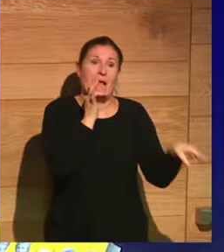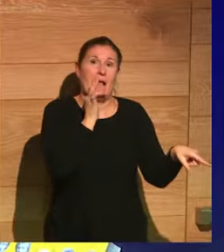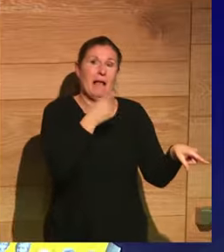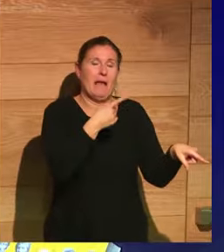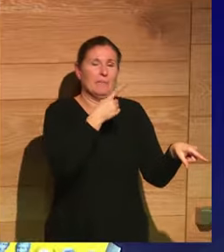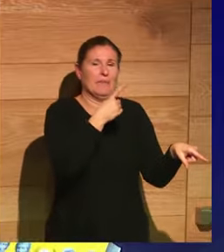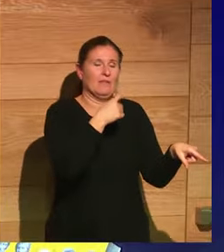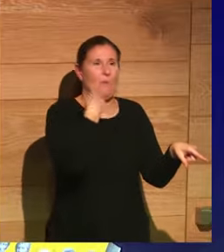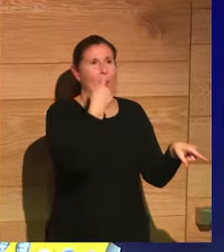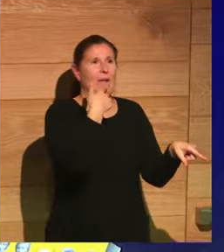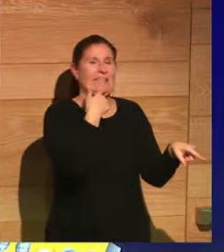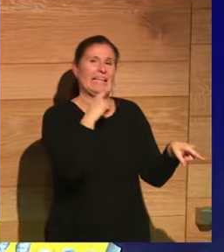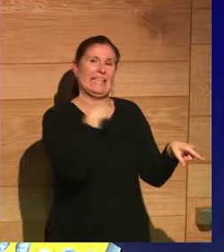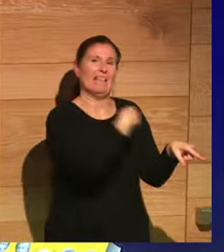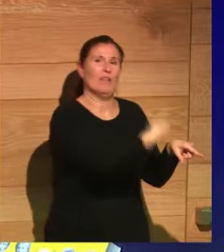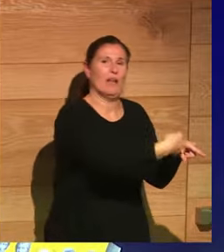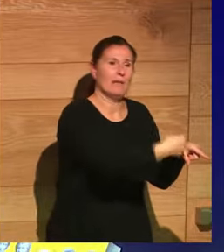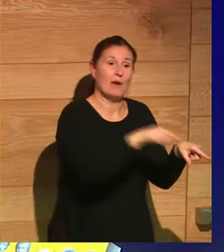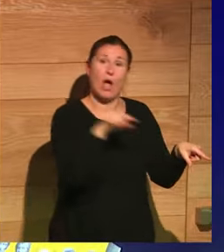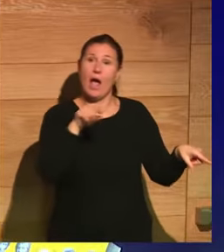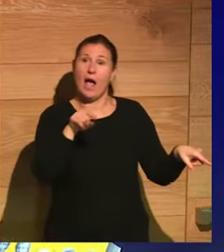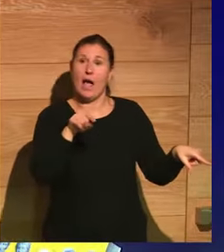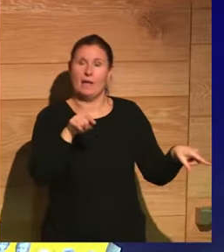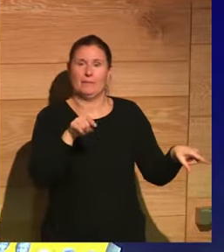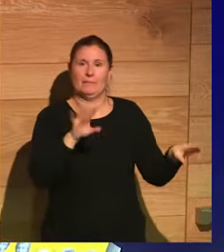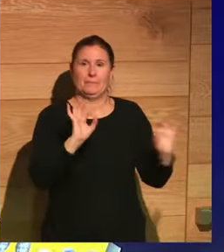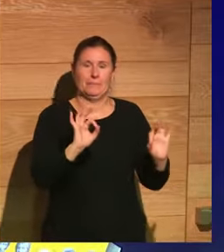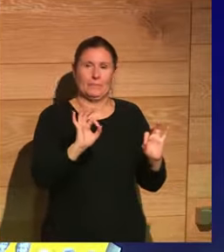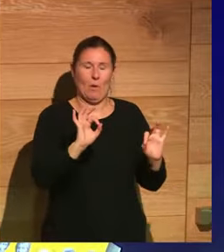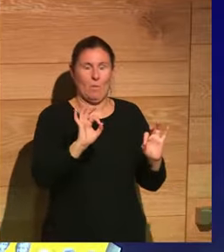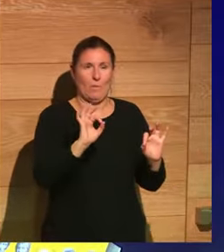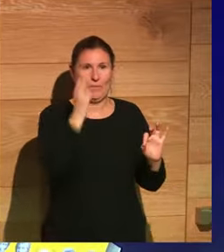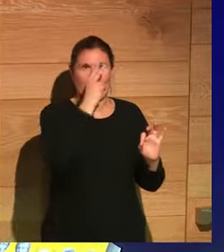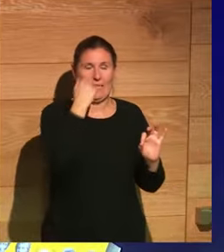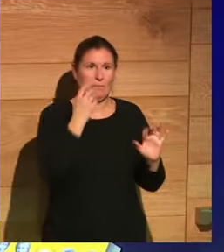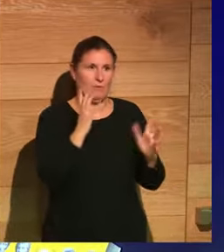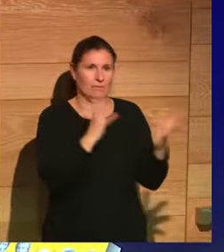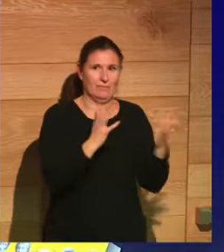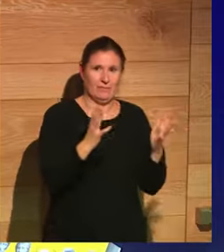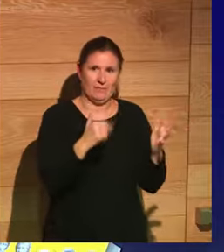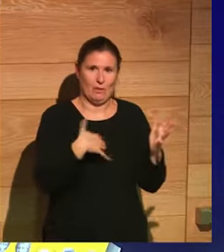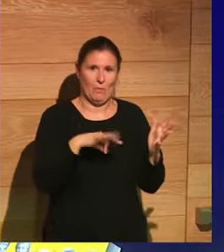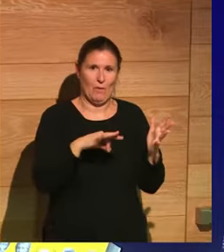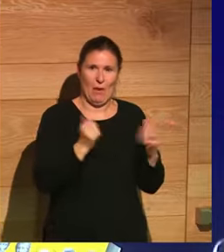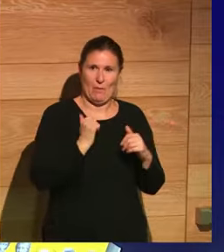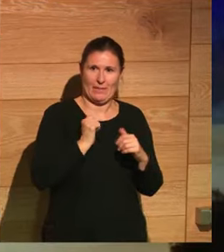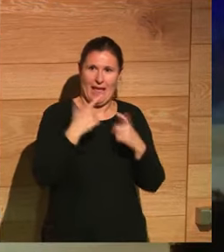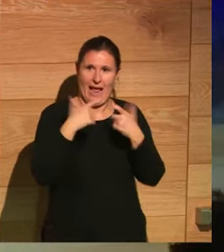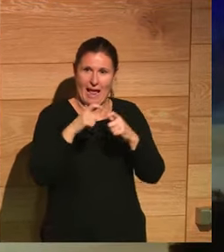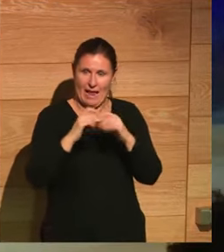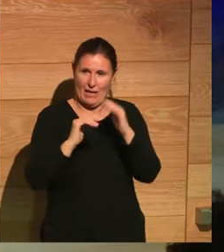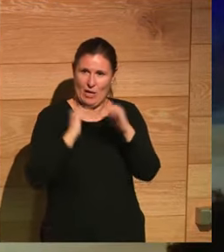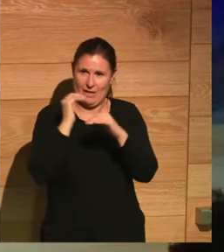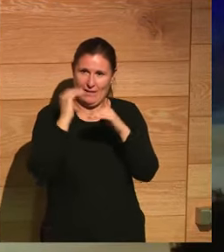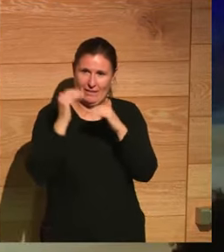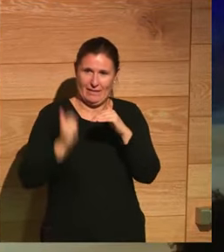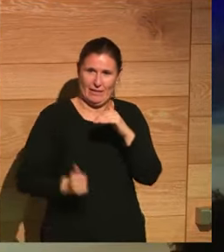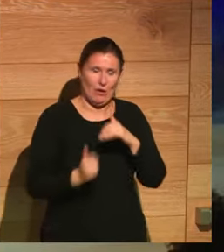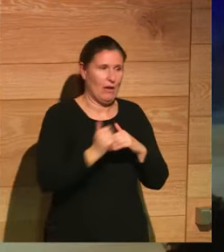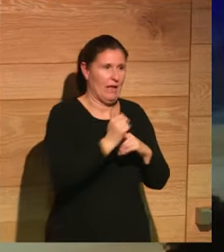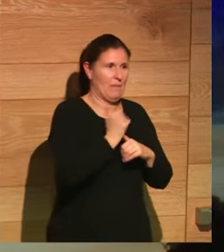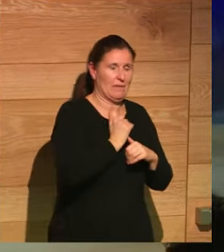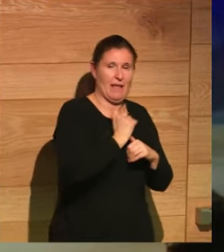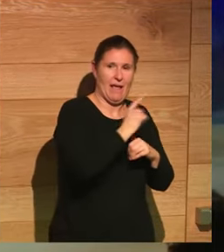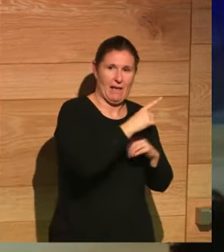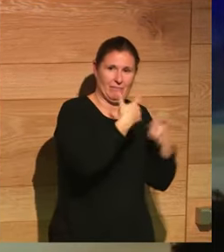tradicionalista, mientras que a los otros les estoy mostrando mi simpatía por el cristianismo, segmentación total. Me estás dejando el algoritmo del mundo clásico